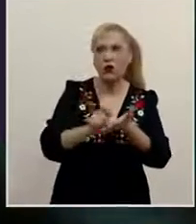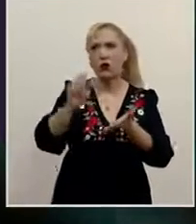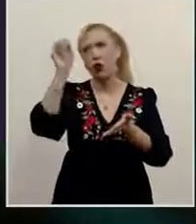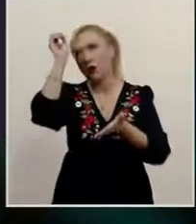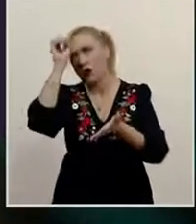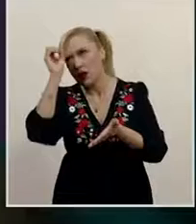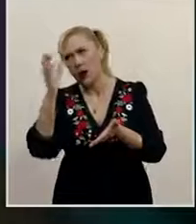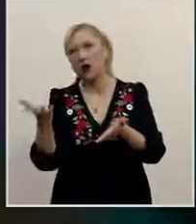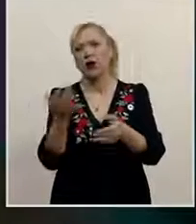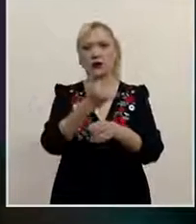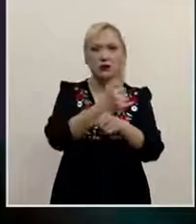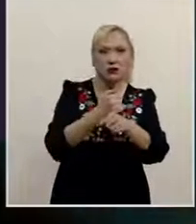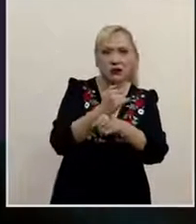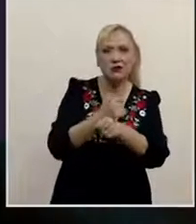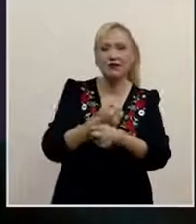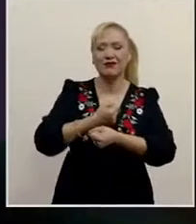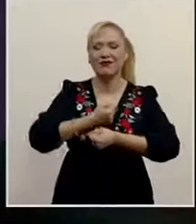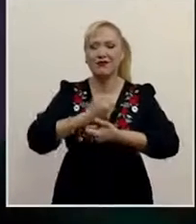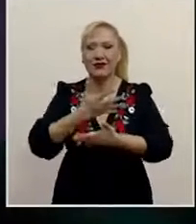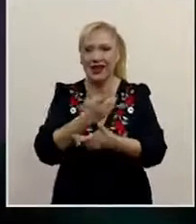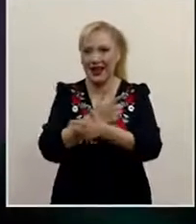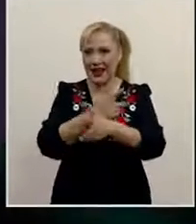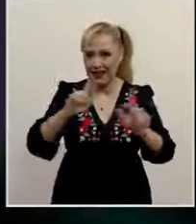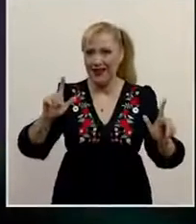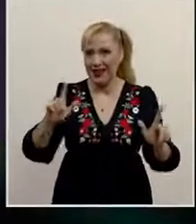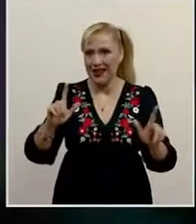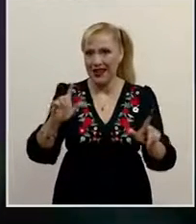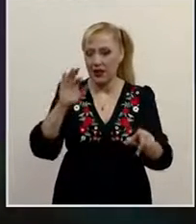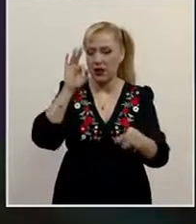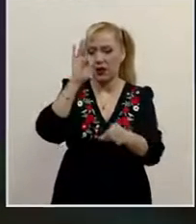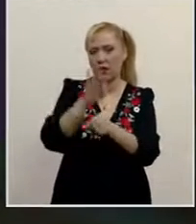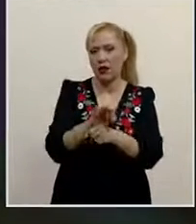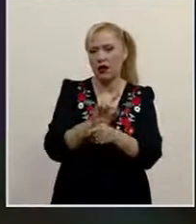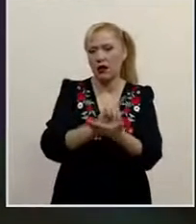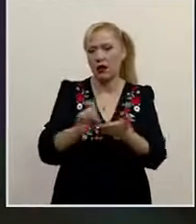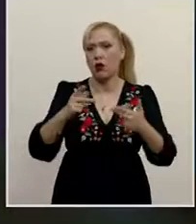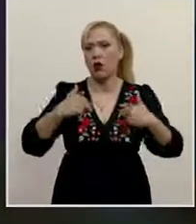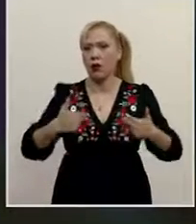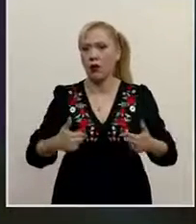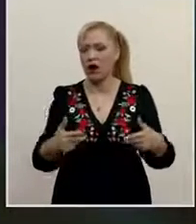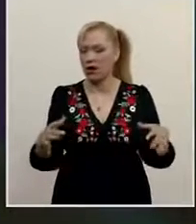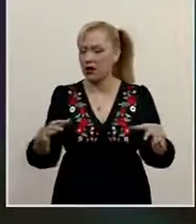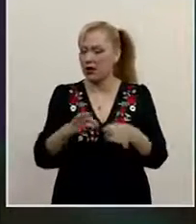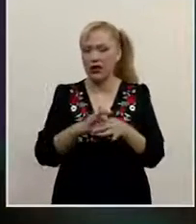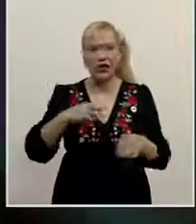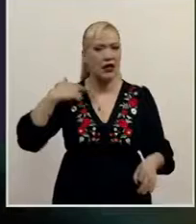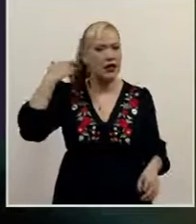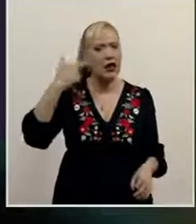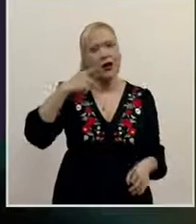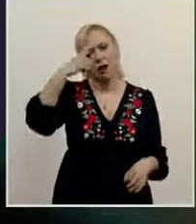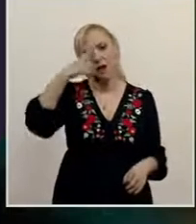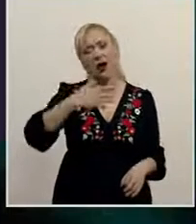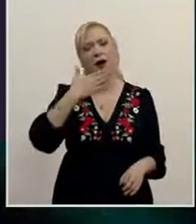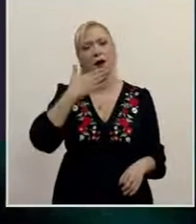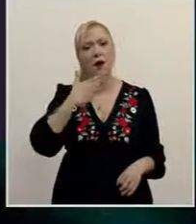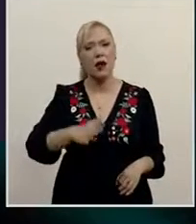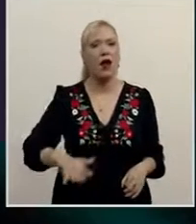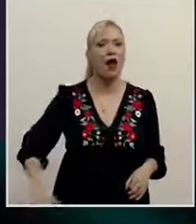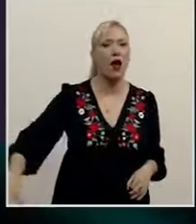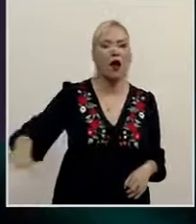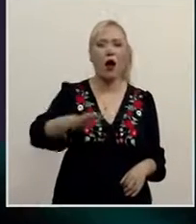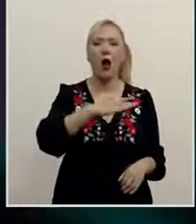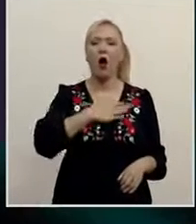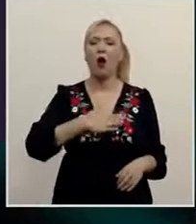defensa de nuestros derechos humanos son vitales para el buen funcionamiento de cualquier